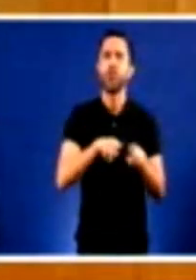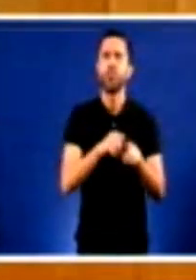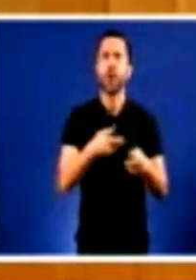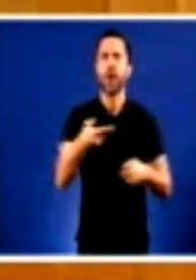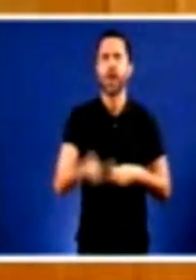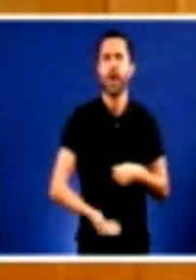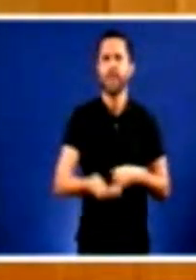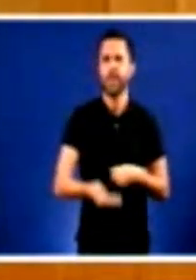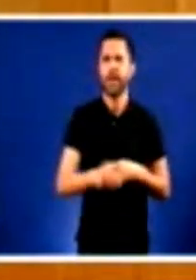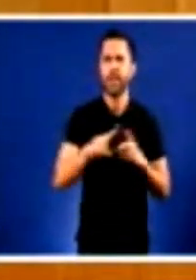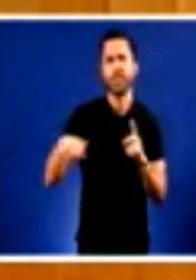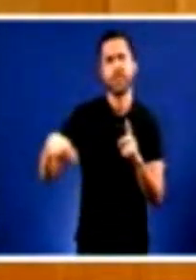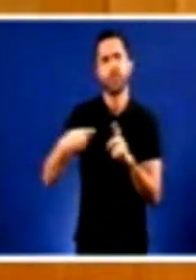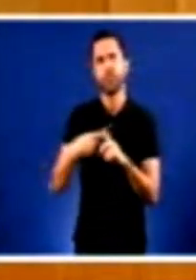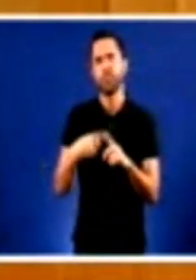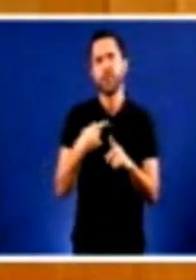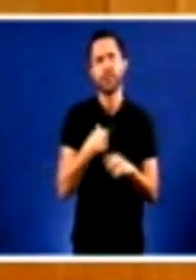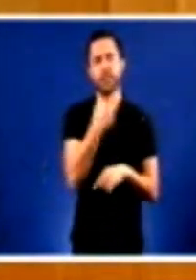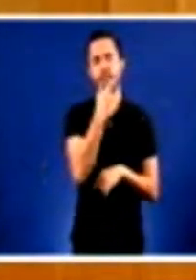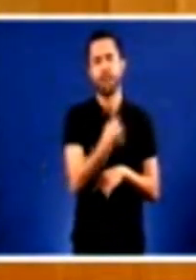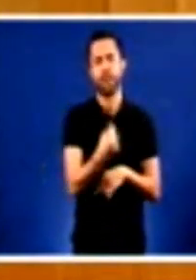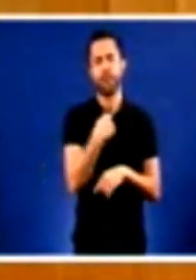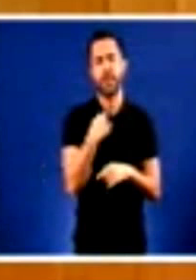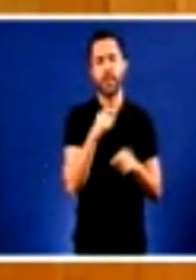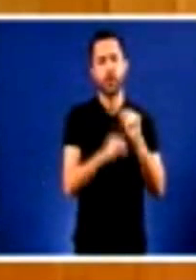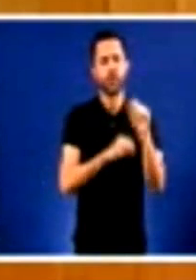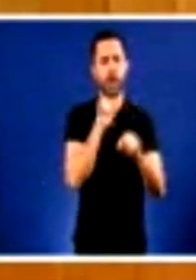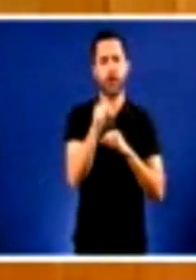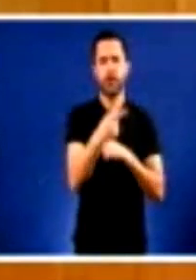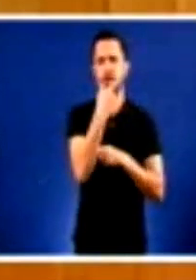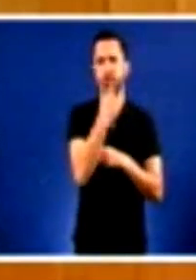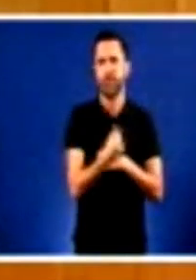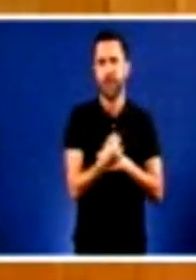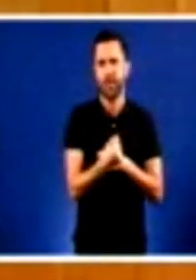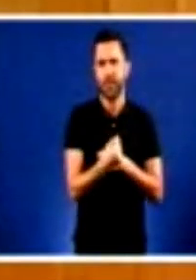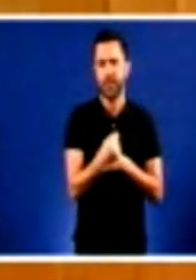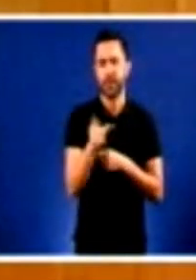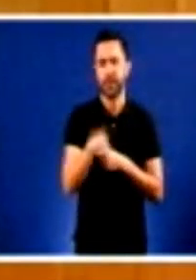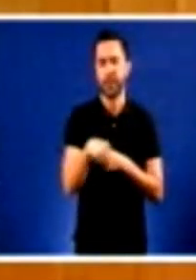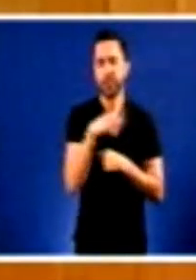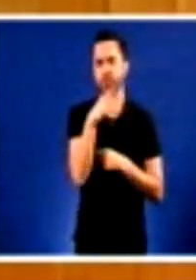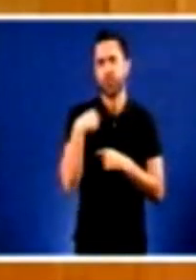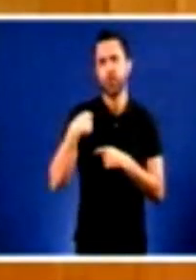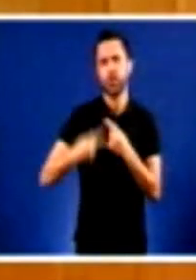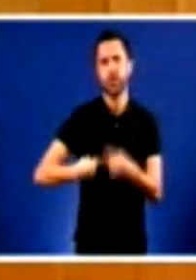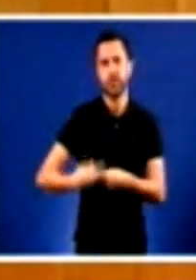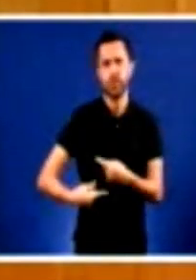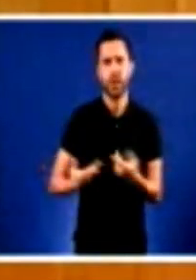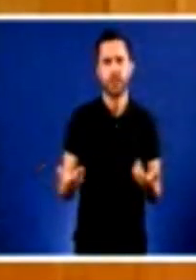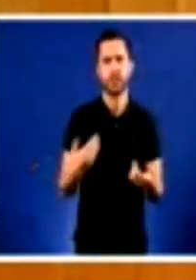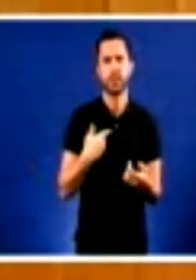pola facilidade que ten de contagio, e polas secuelas que deixan que o final